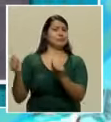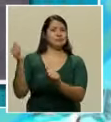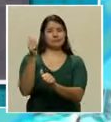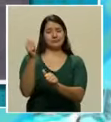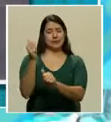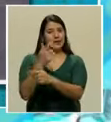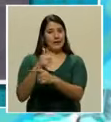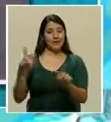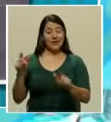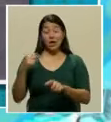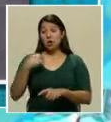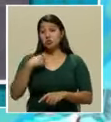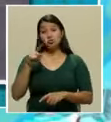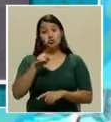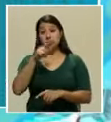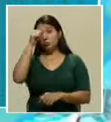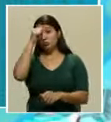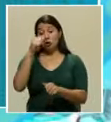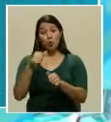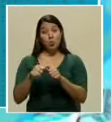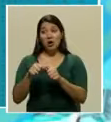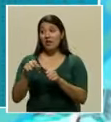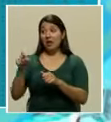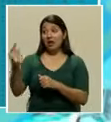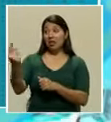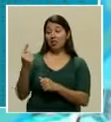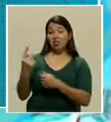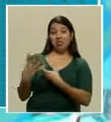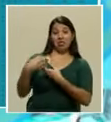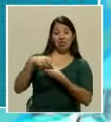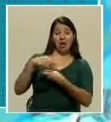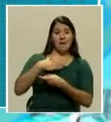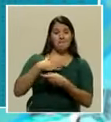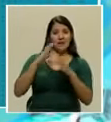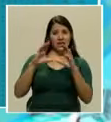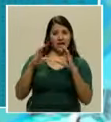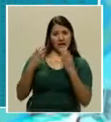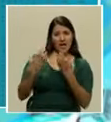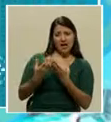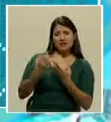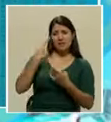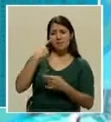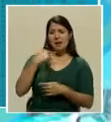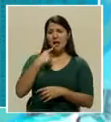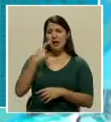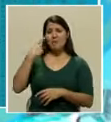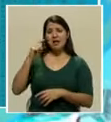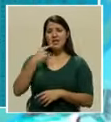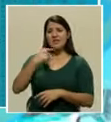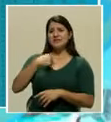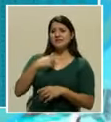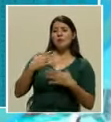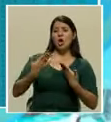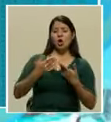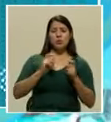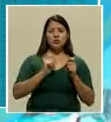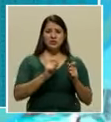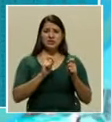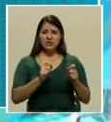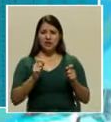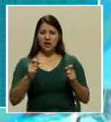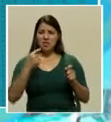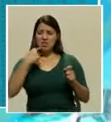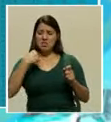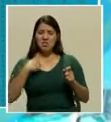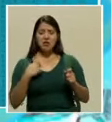Yo no recuerdo que se metiera a mi clase a decirme cómo darla o cómo sería, o